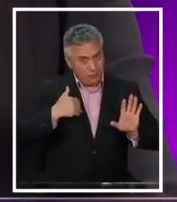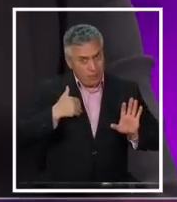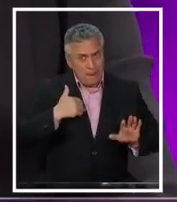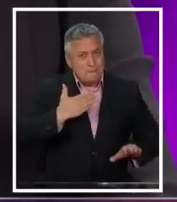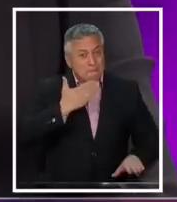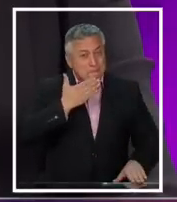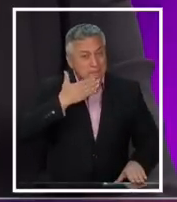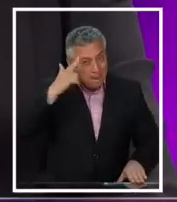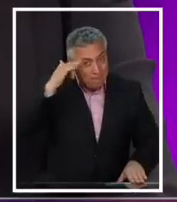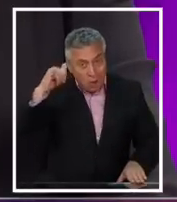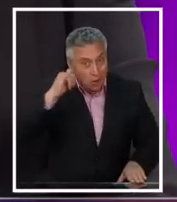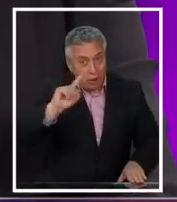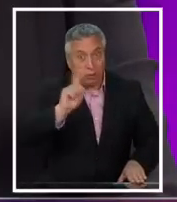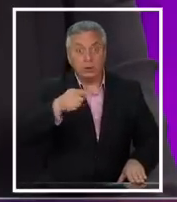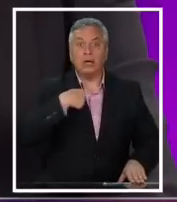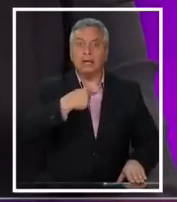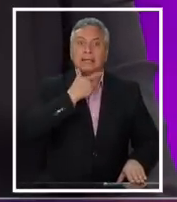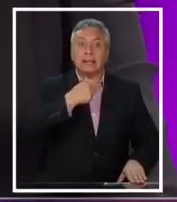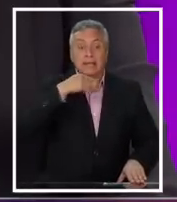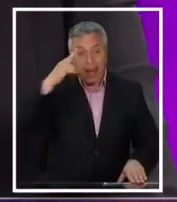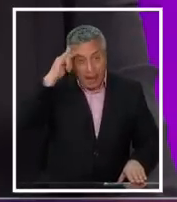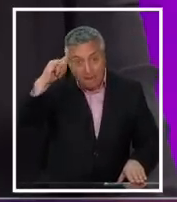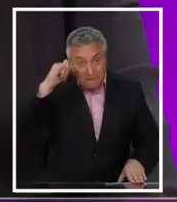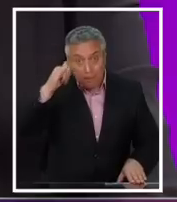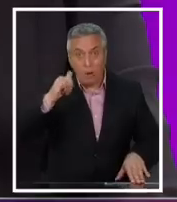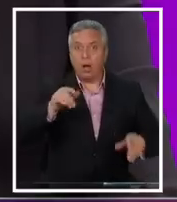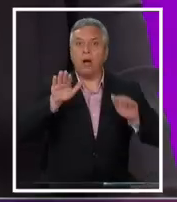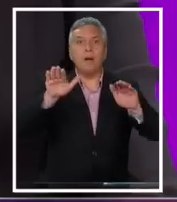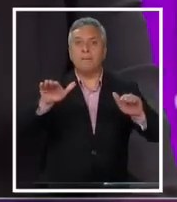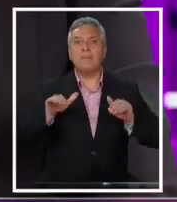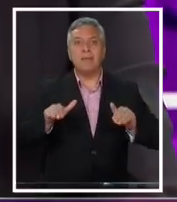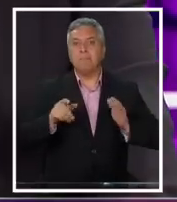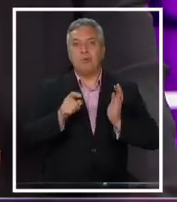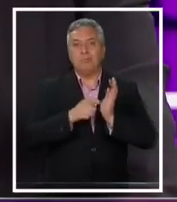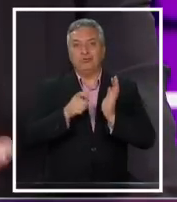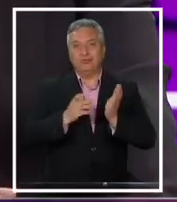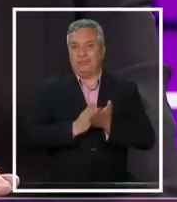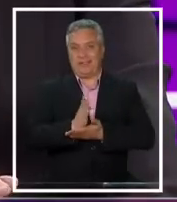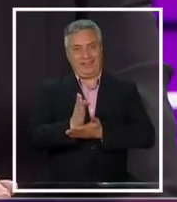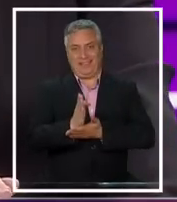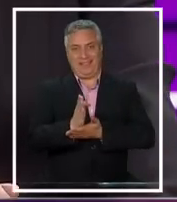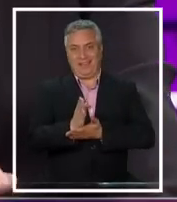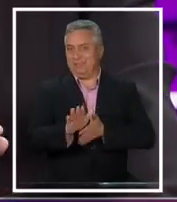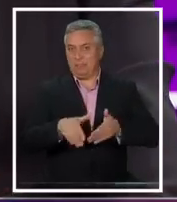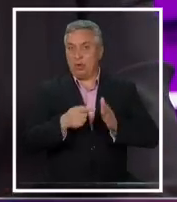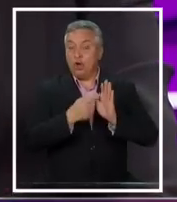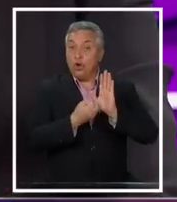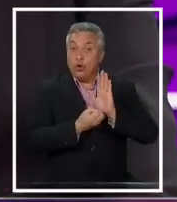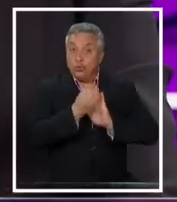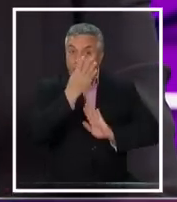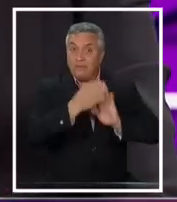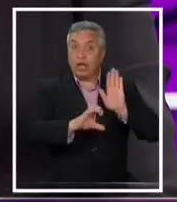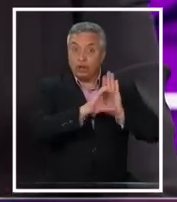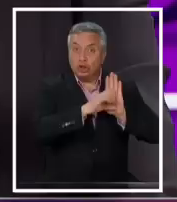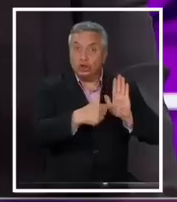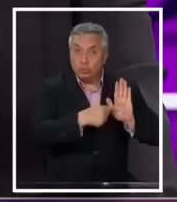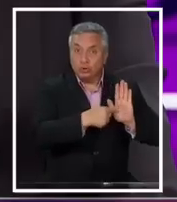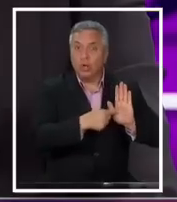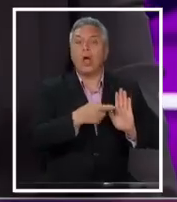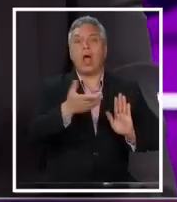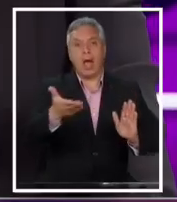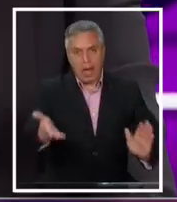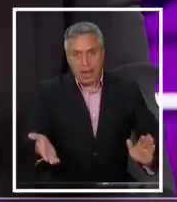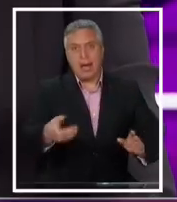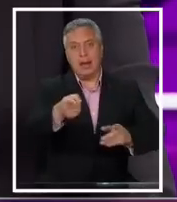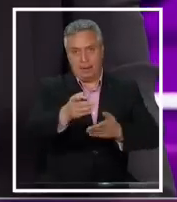Porque cuando, si quisiéramos lo mismo, tendríamos un mismo punto de partida. La nueva constitución es un punto de partida para